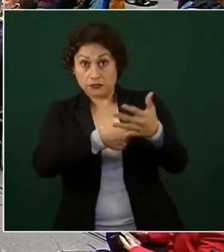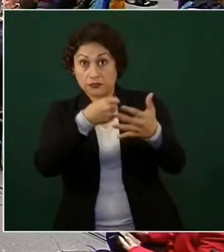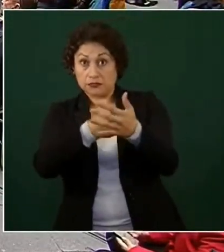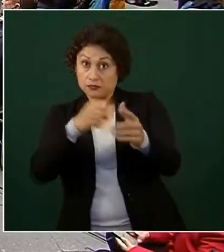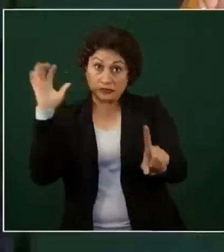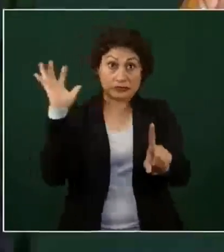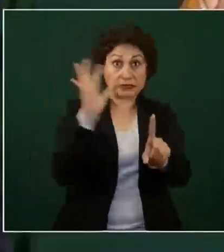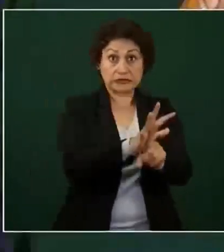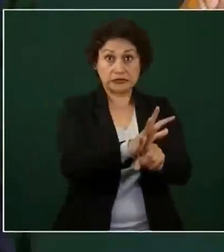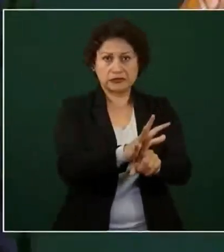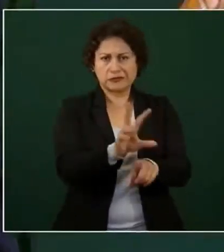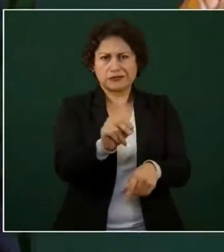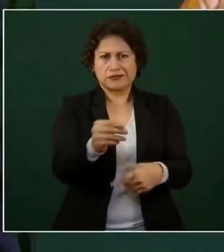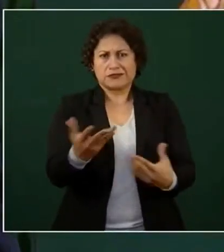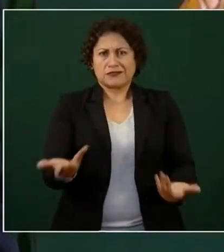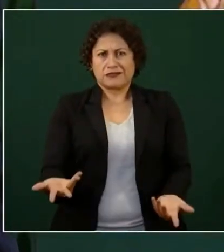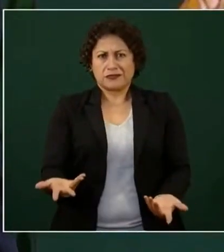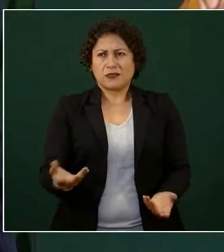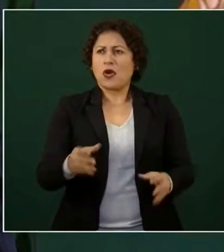¿Insultan al presidente?